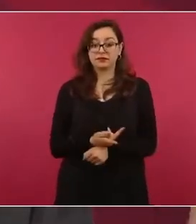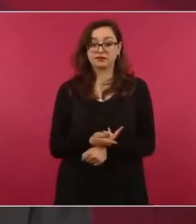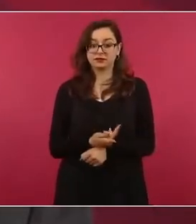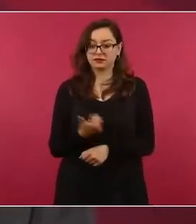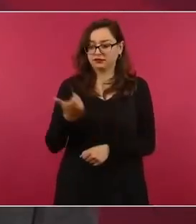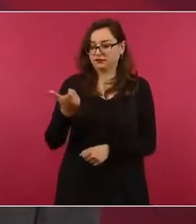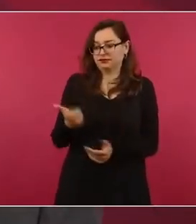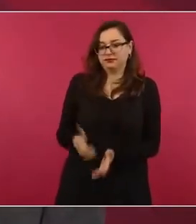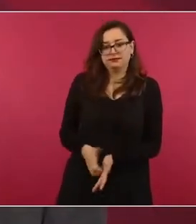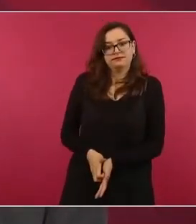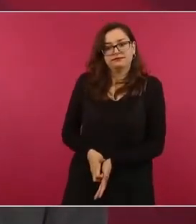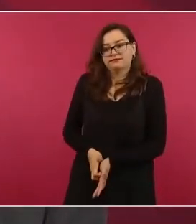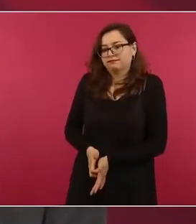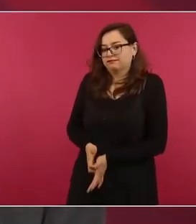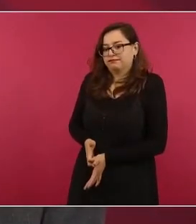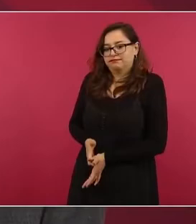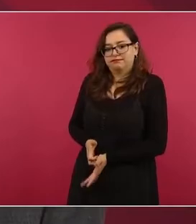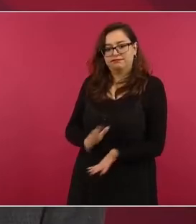ahorra.